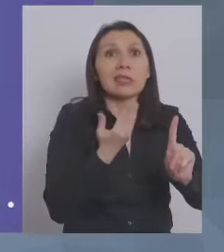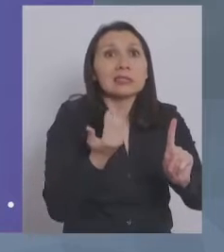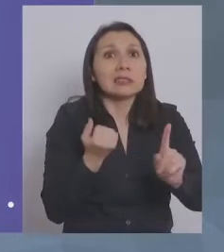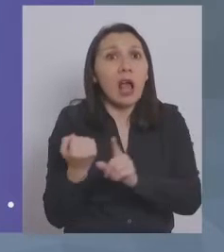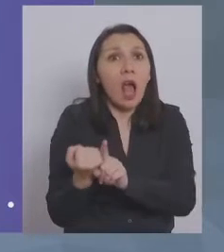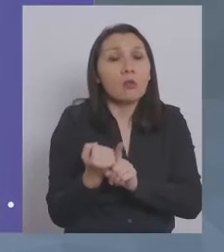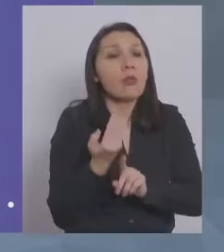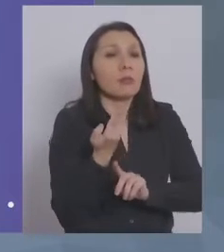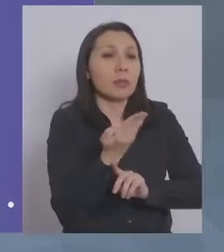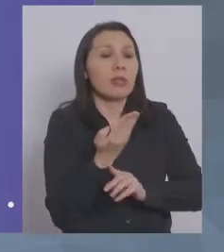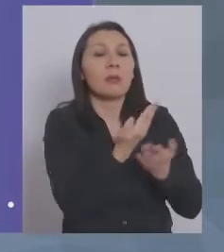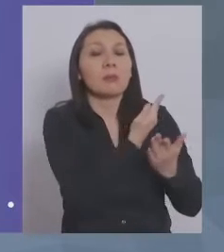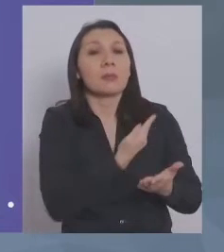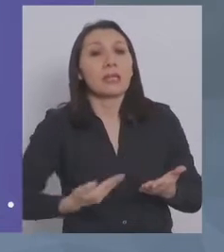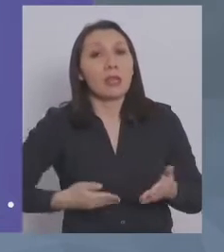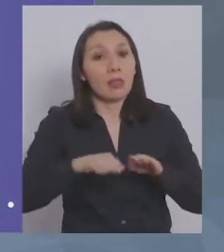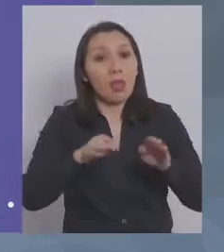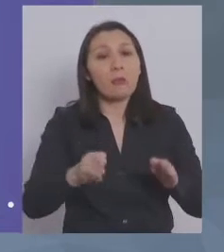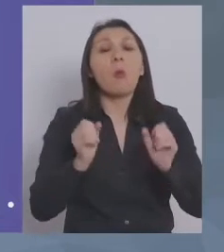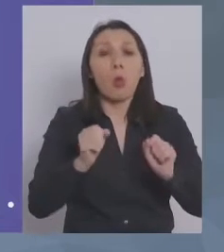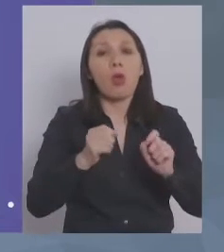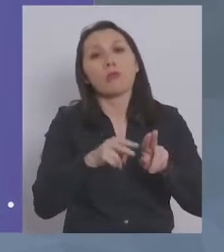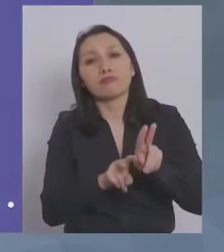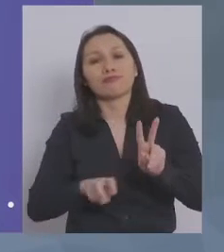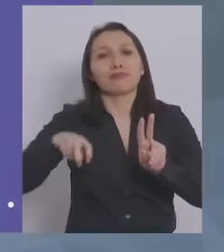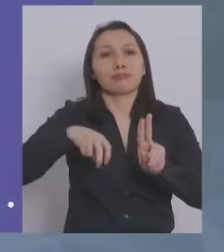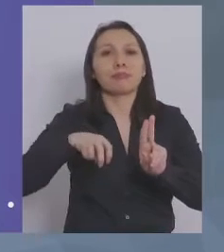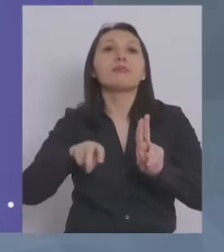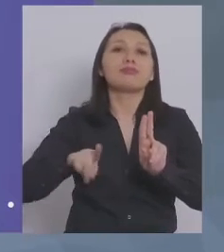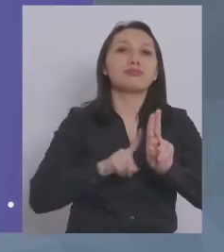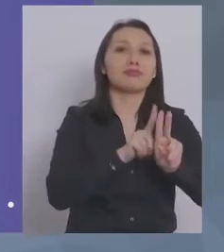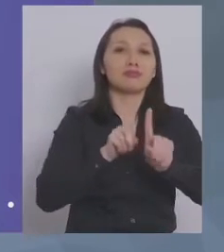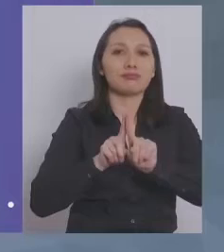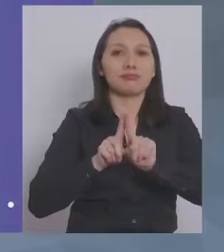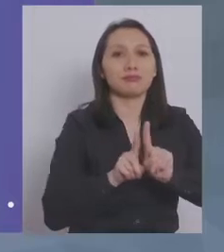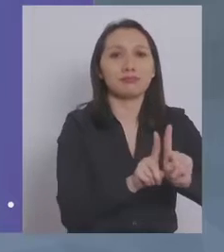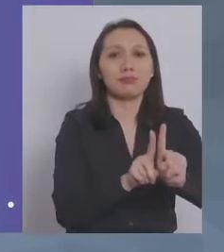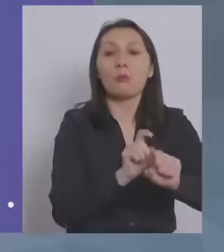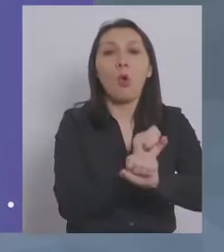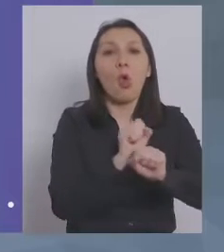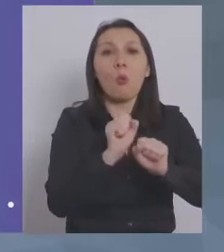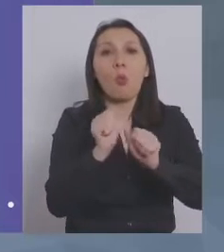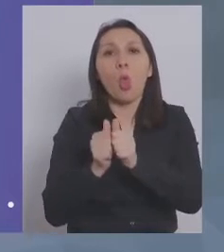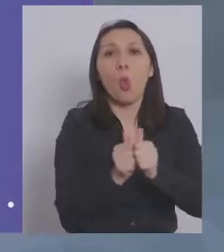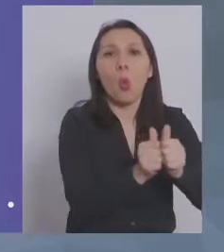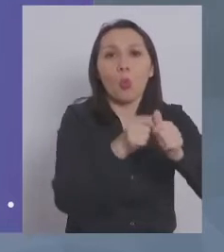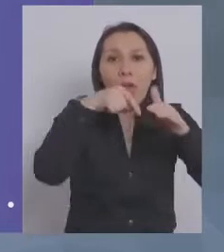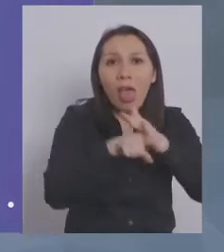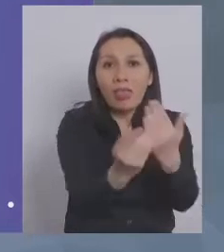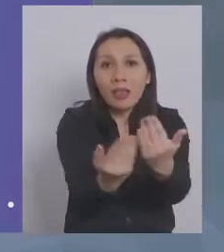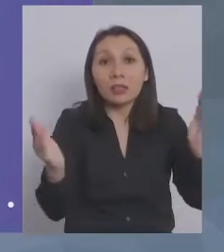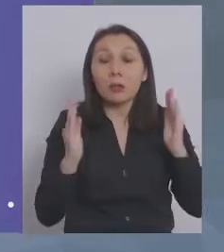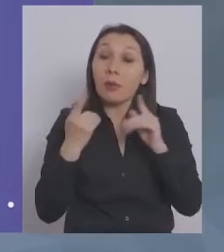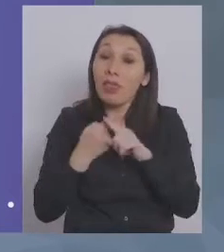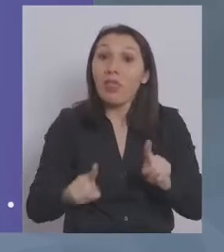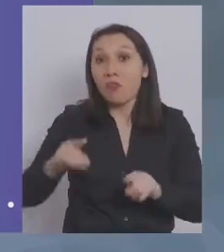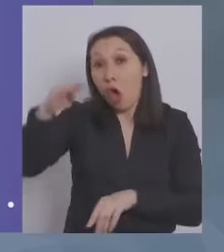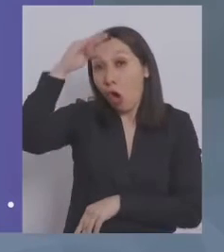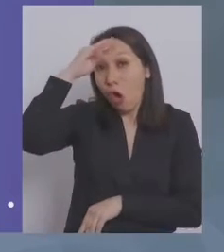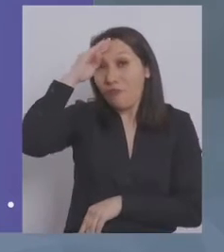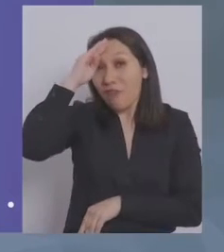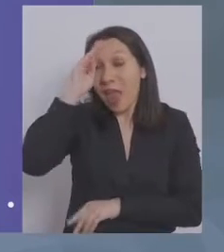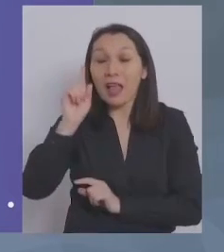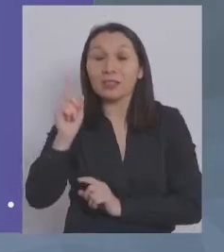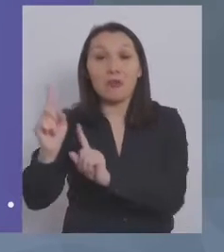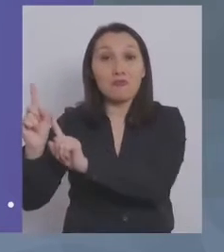al presidente de la mesa, lo puede acompañar hasta el ingreso de la caseta, pero no puede entrar con él. A diferencia de la persona de